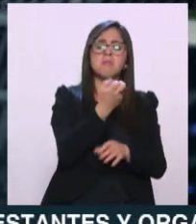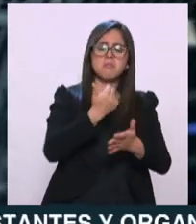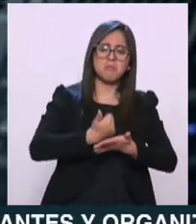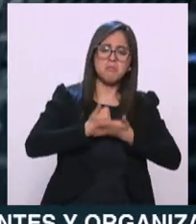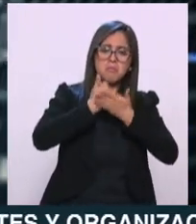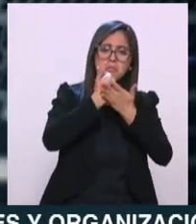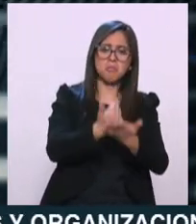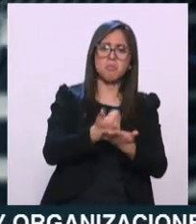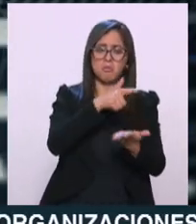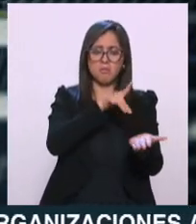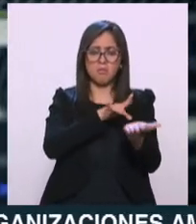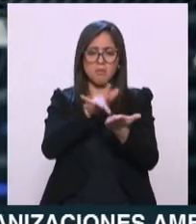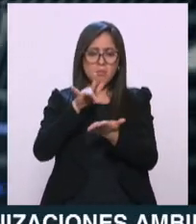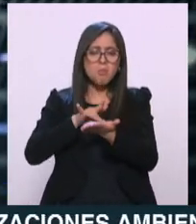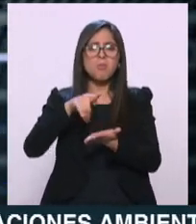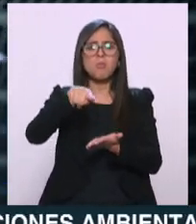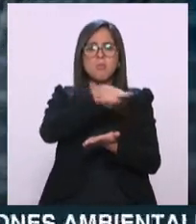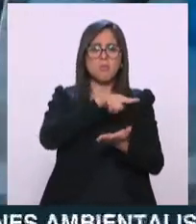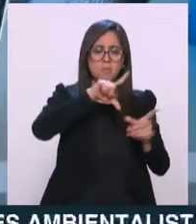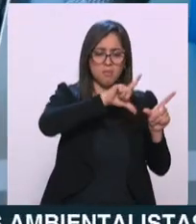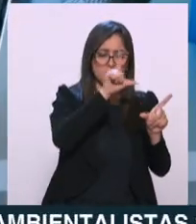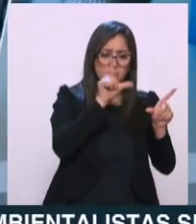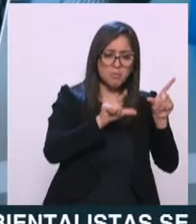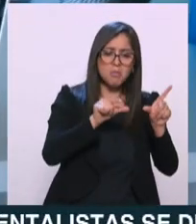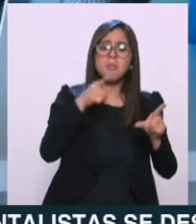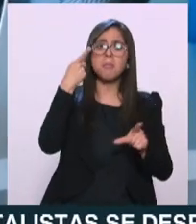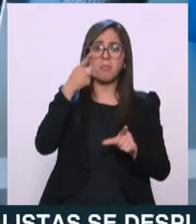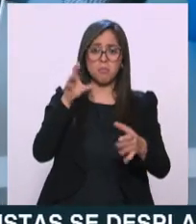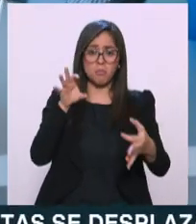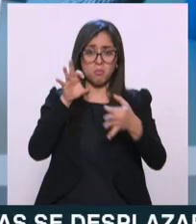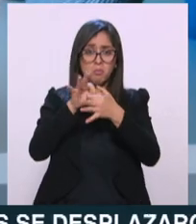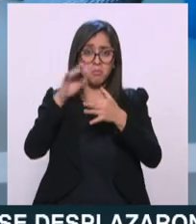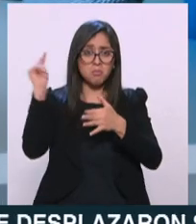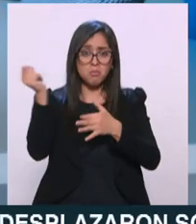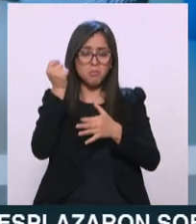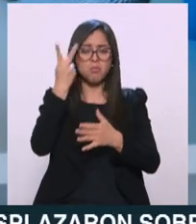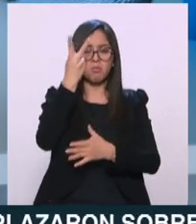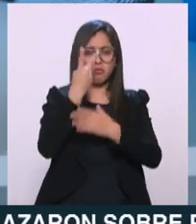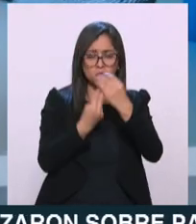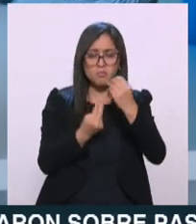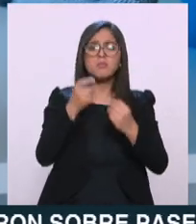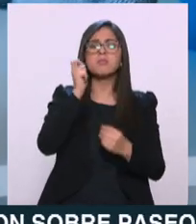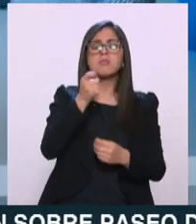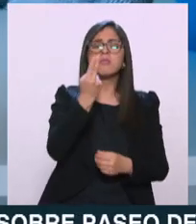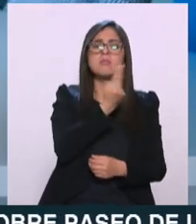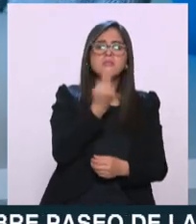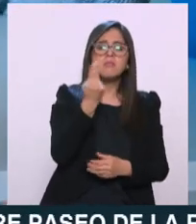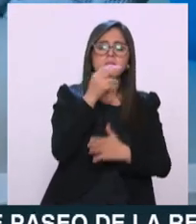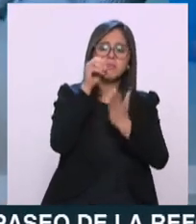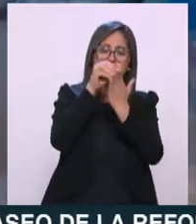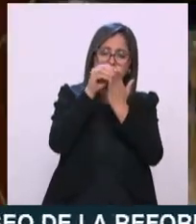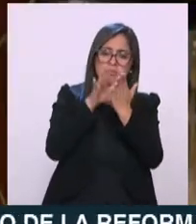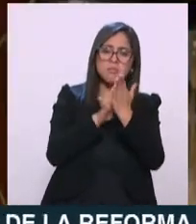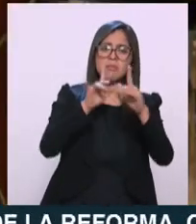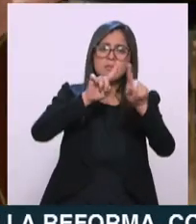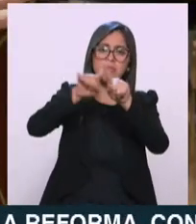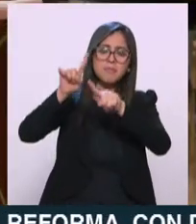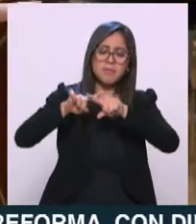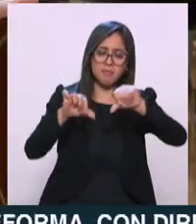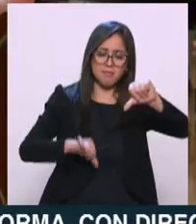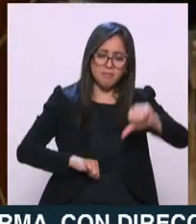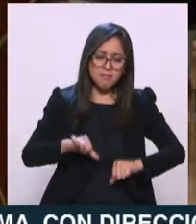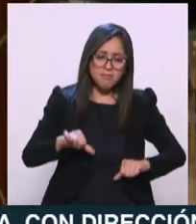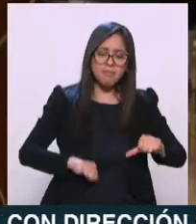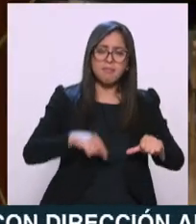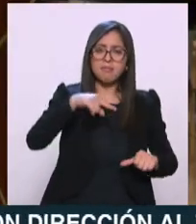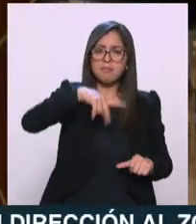nacional, no solamente soberanía tecnológica, ¿no? Entonces eso es lo primero, tener una agenda de Estado que no pulverice los